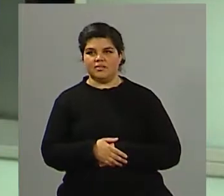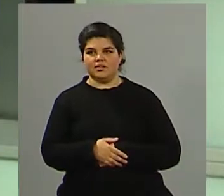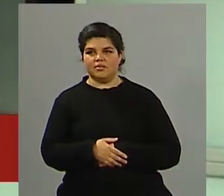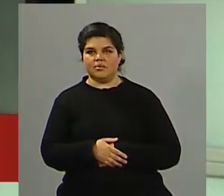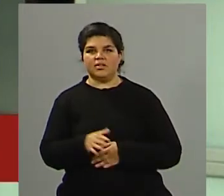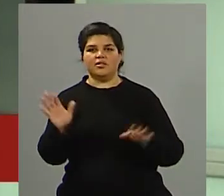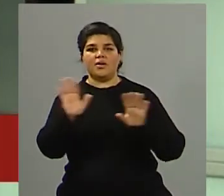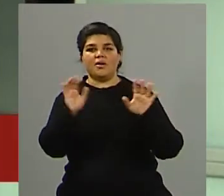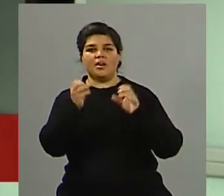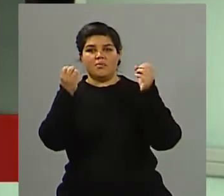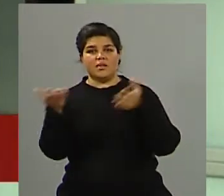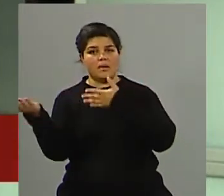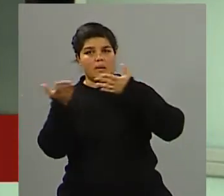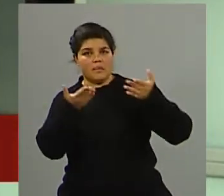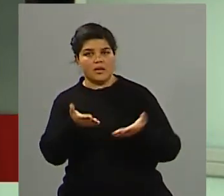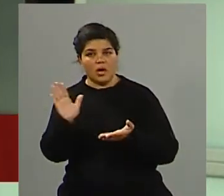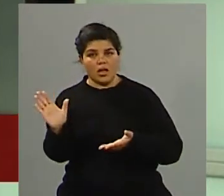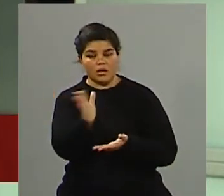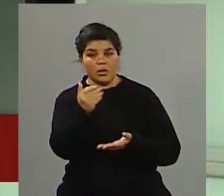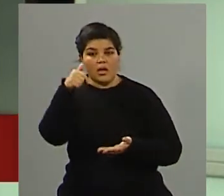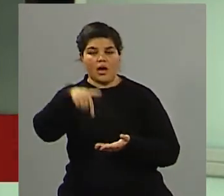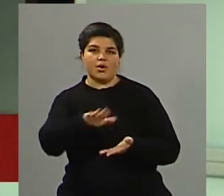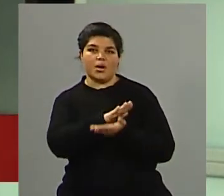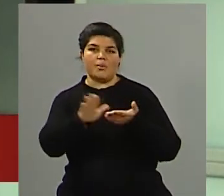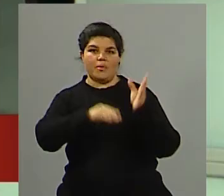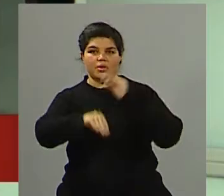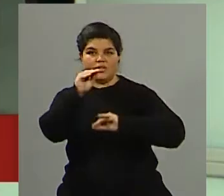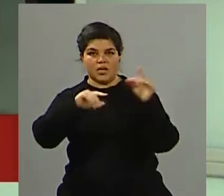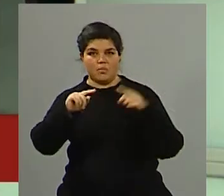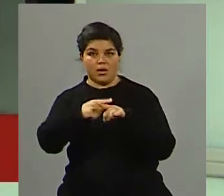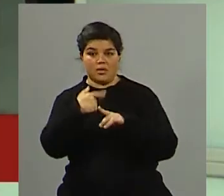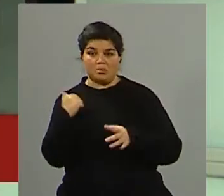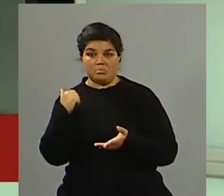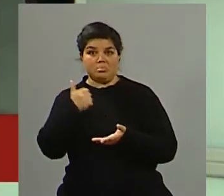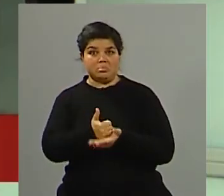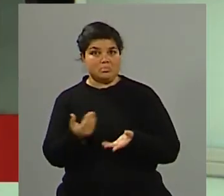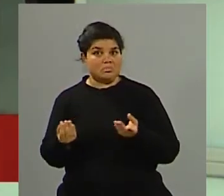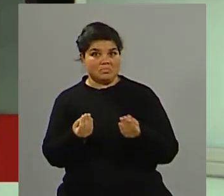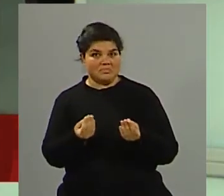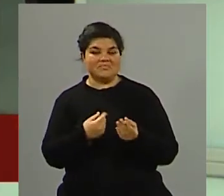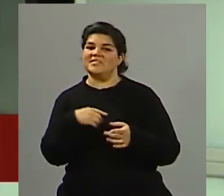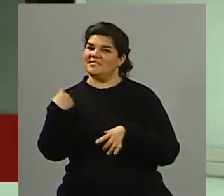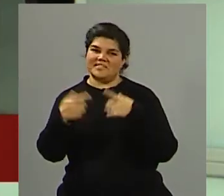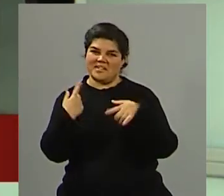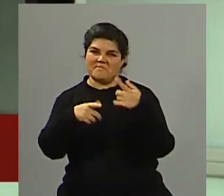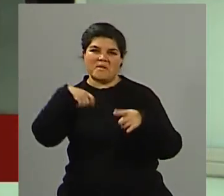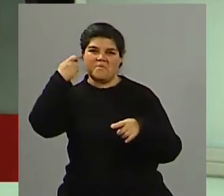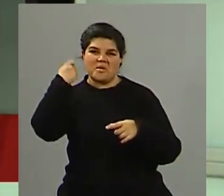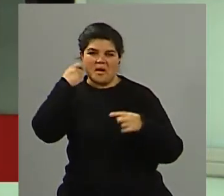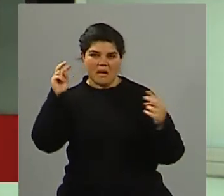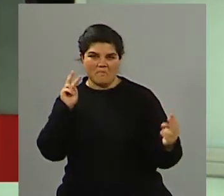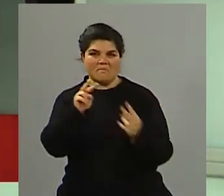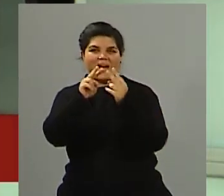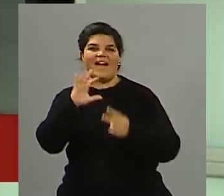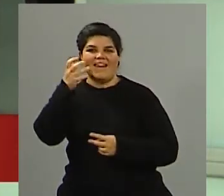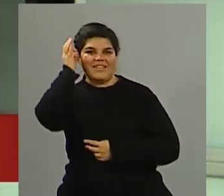¿Qué tal? Bienvenidas, bienvenidos. Esta es una nueva edición de Chat Político. Aquí estamos, como cada vez que nos reencontramos en el 30 de la